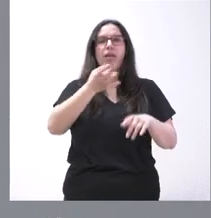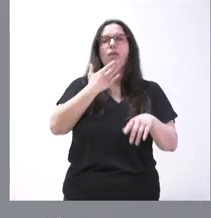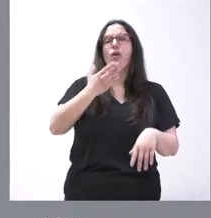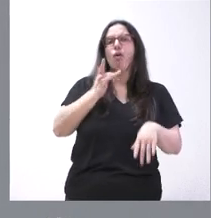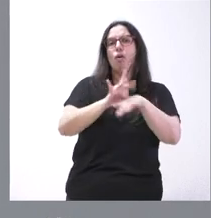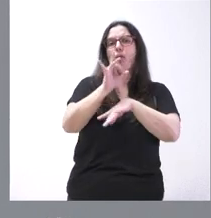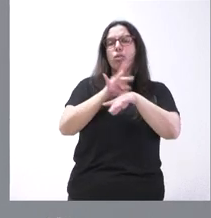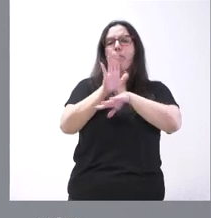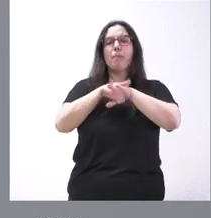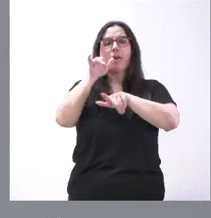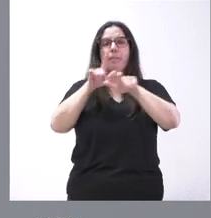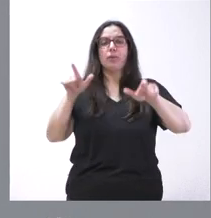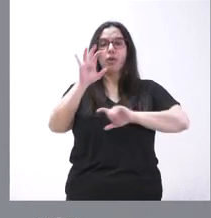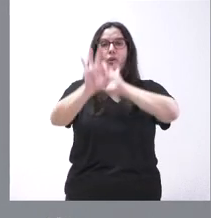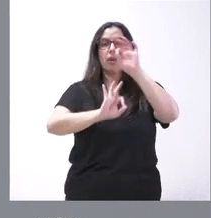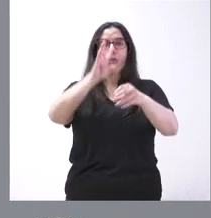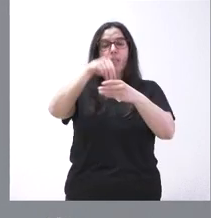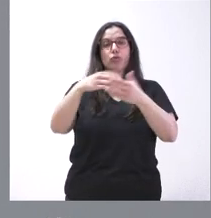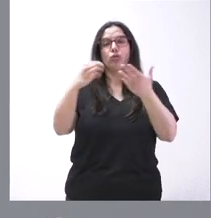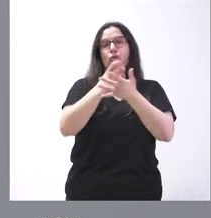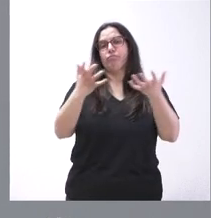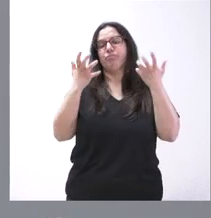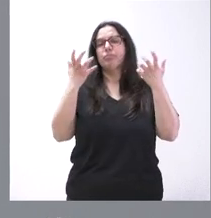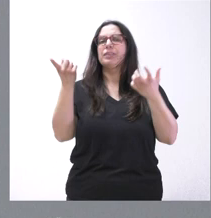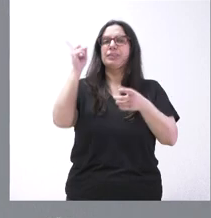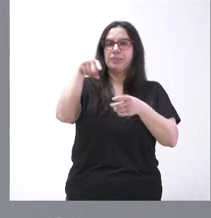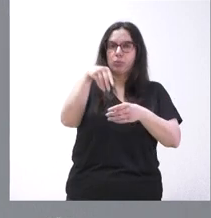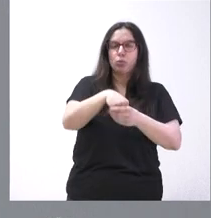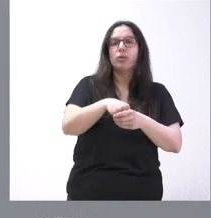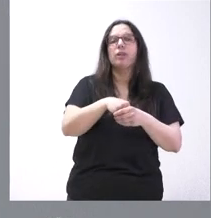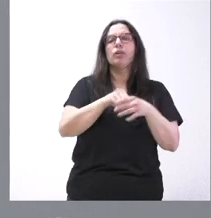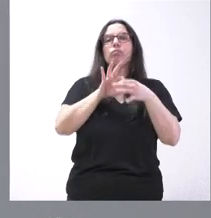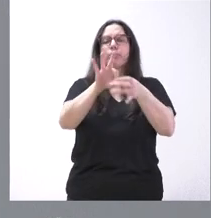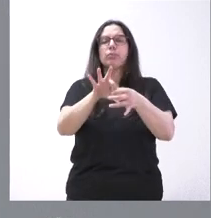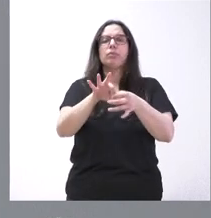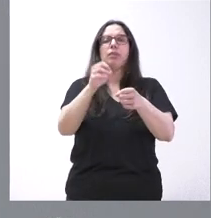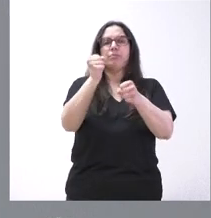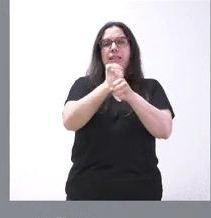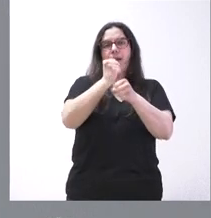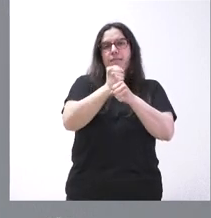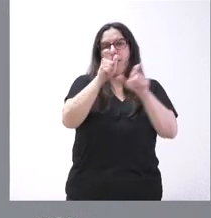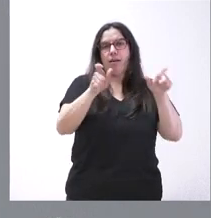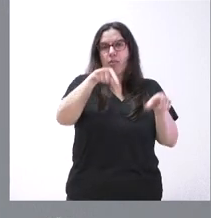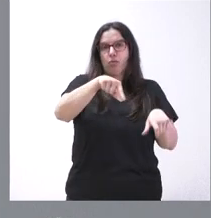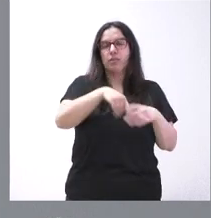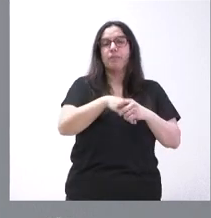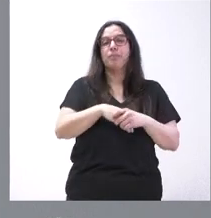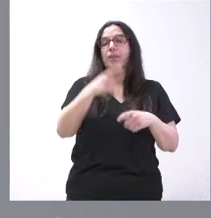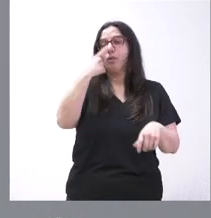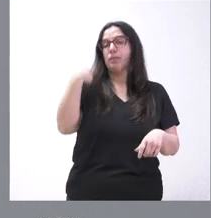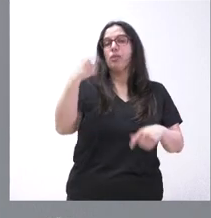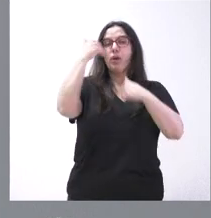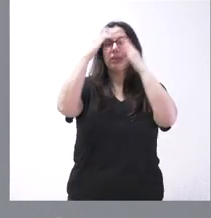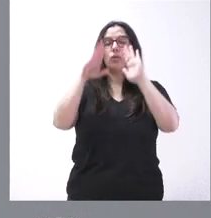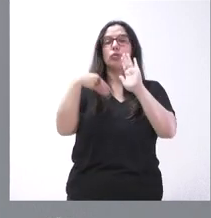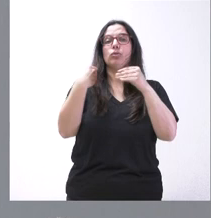miembros de la organización, incluyendo las que tienen que ver con las tareas laborales. En 2023 se atendió un total